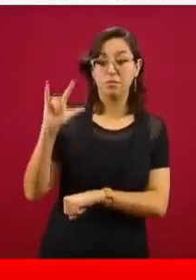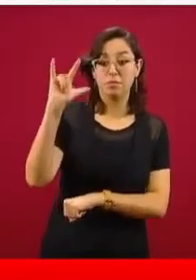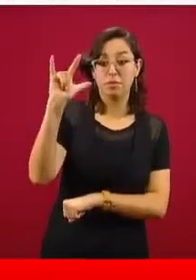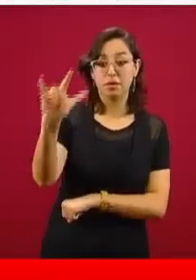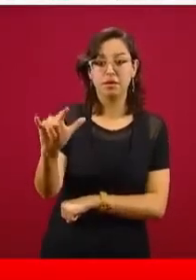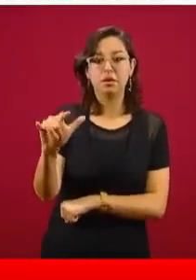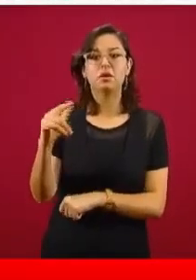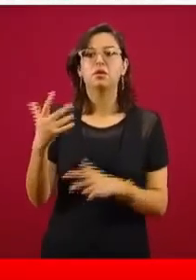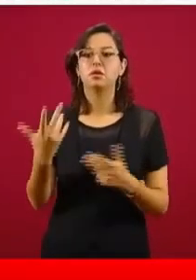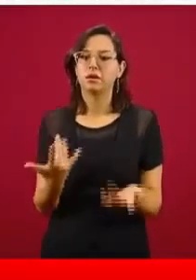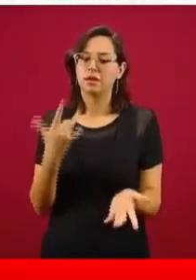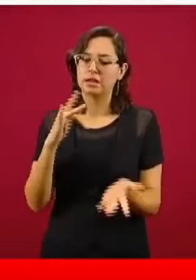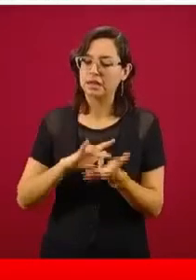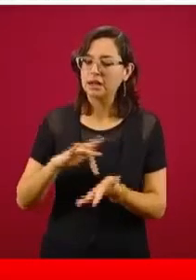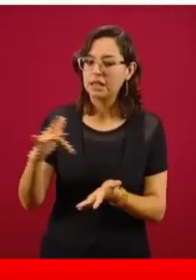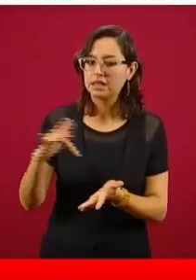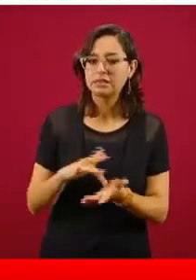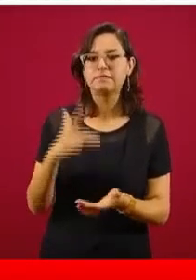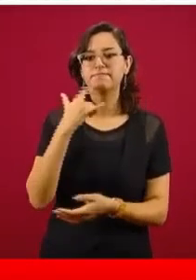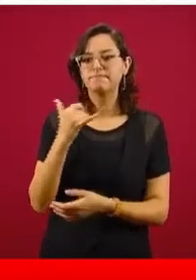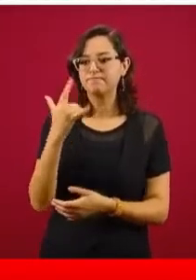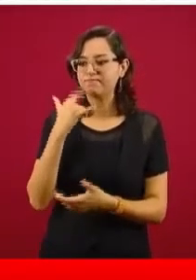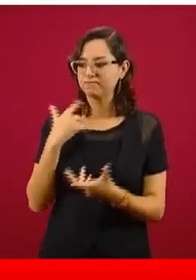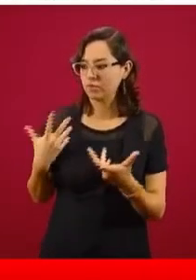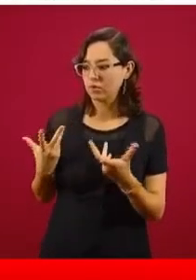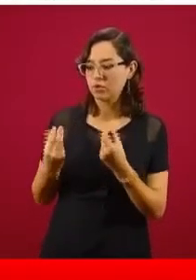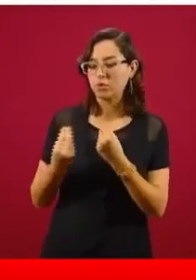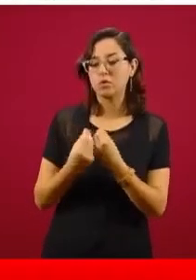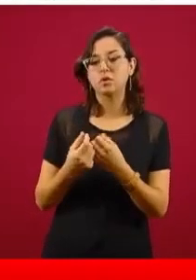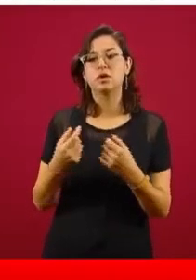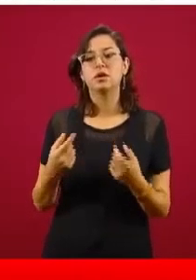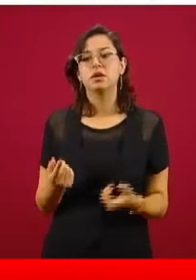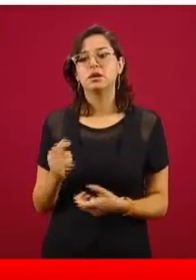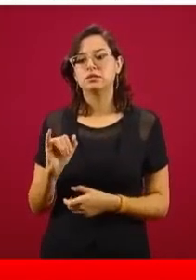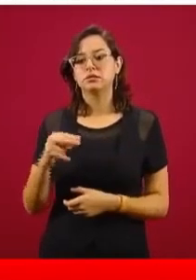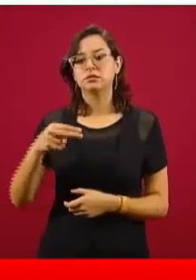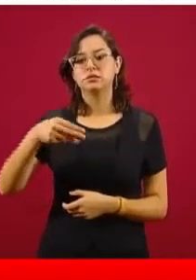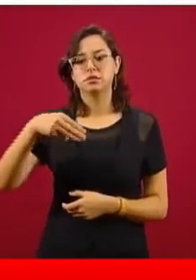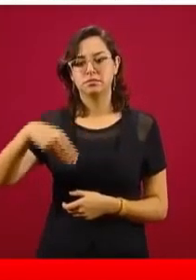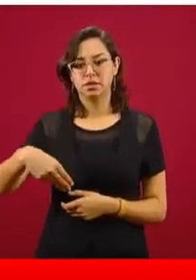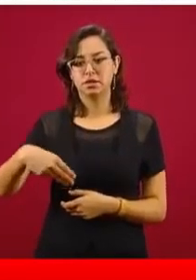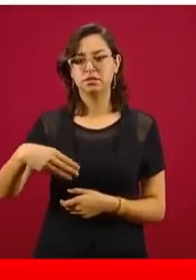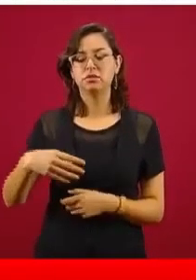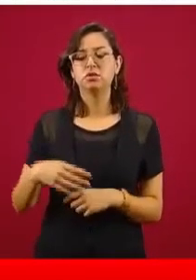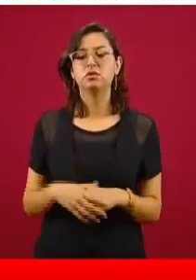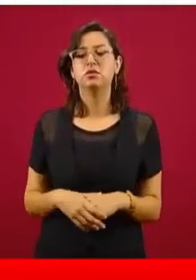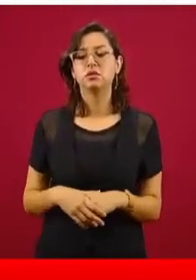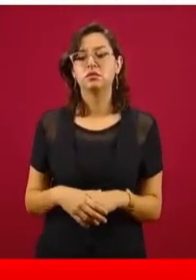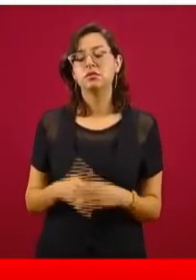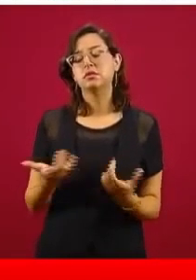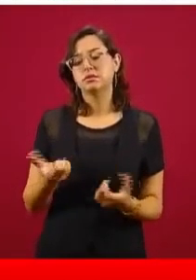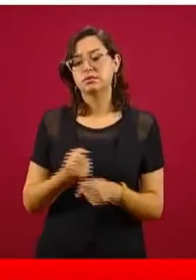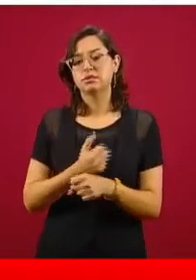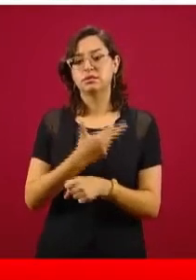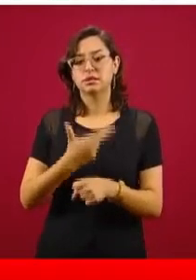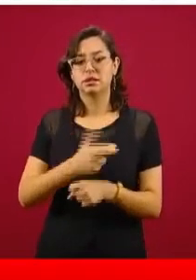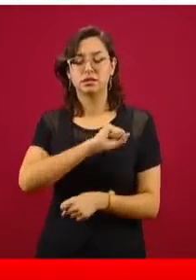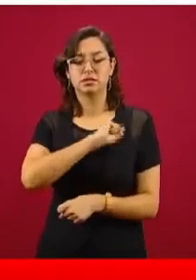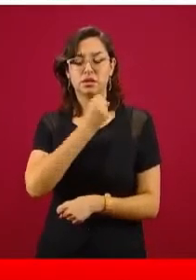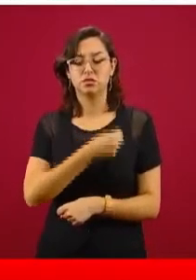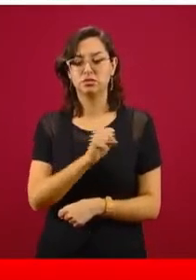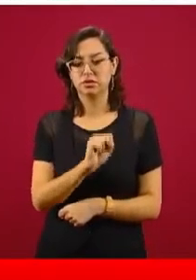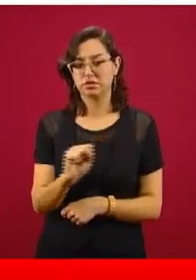participación, su dedicación. Al Instituto Nacional de Migración, desde luego a la Secretaría de Salud y a otras